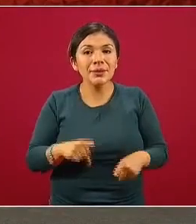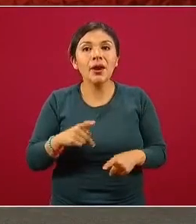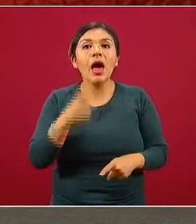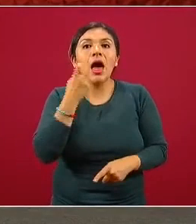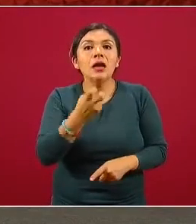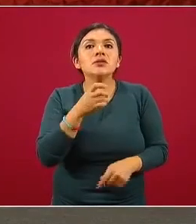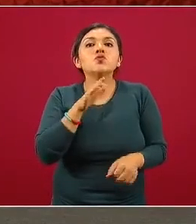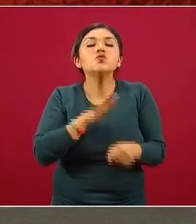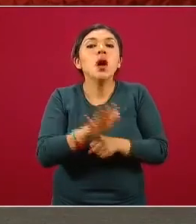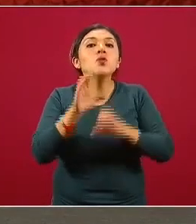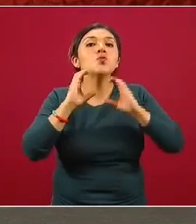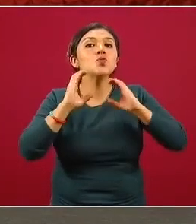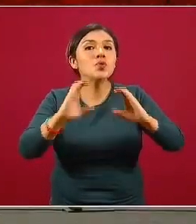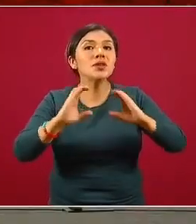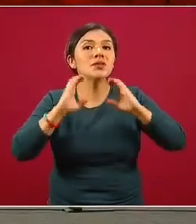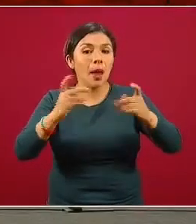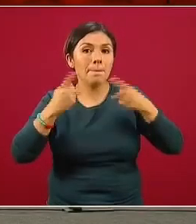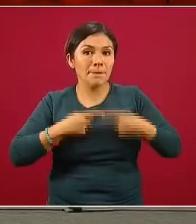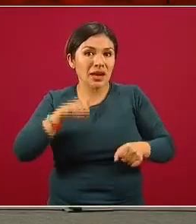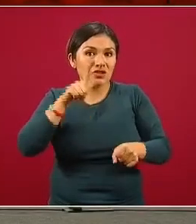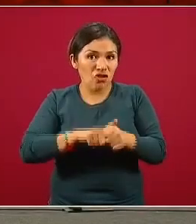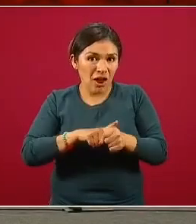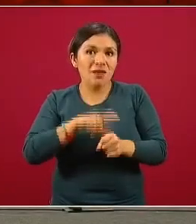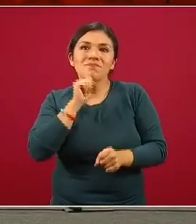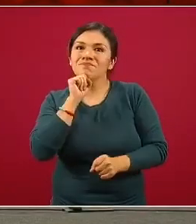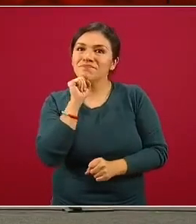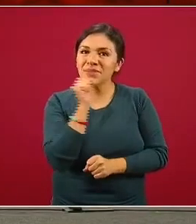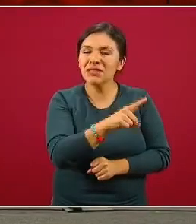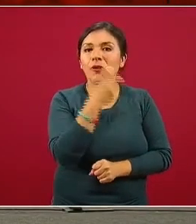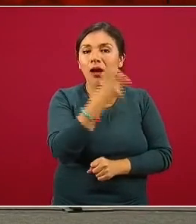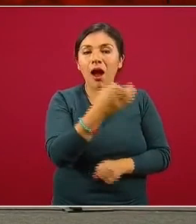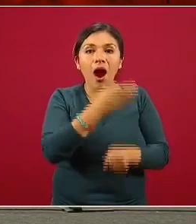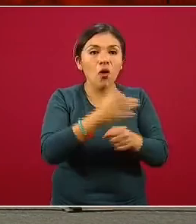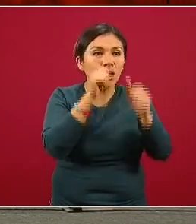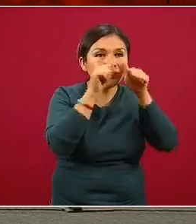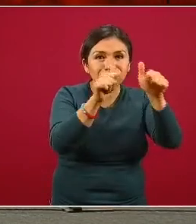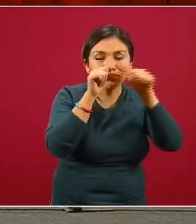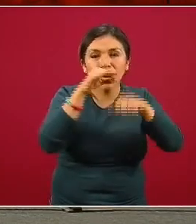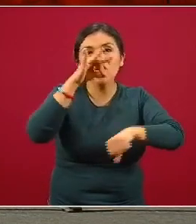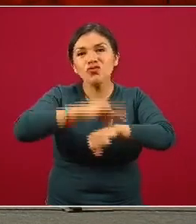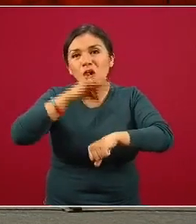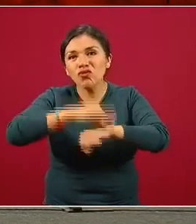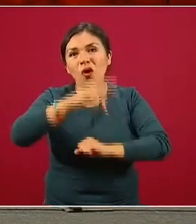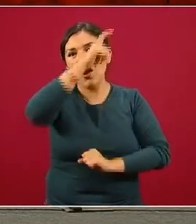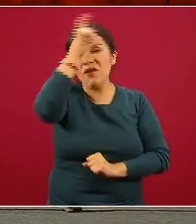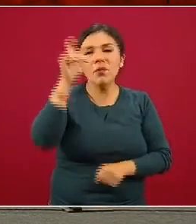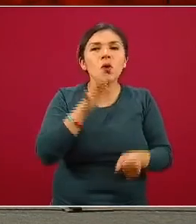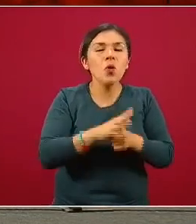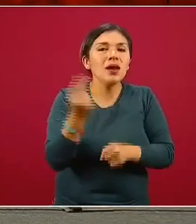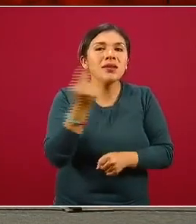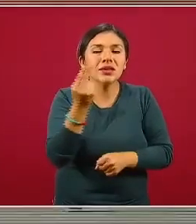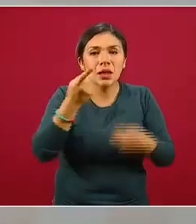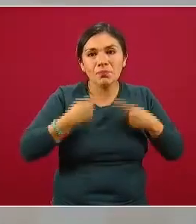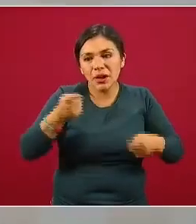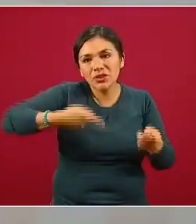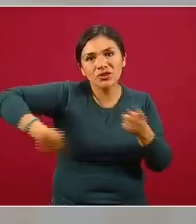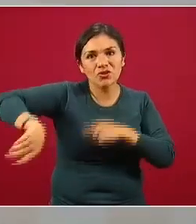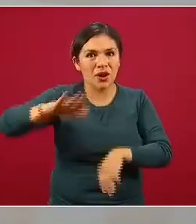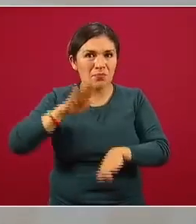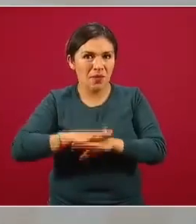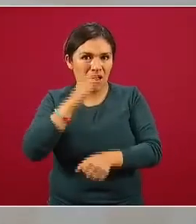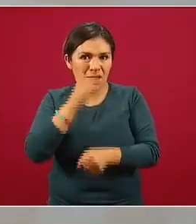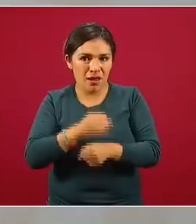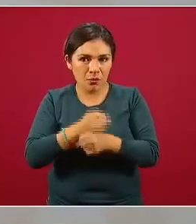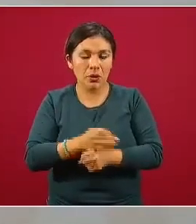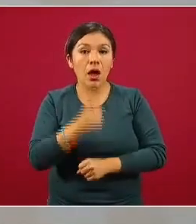aspecto de cuidar al personal precisamente que está atendiendo desde la parte médica las necesidades de salud de nuestro país. Yo